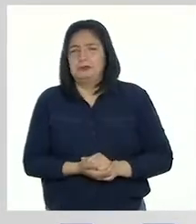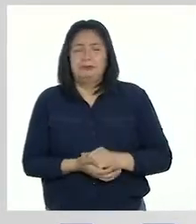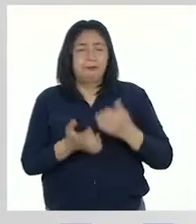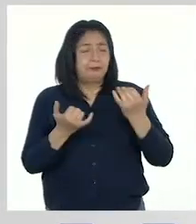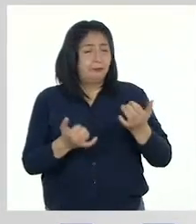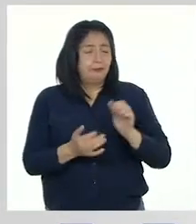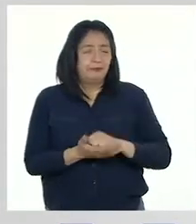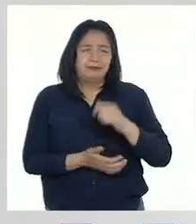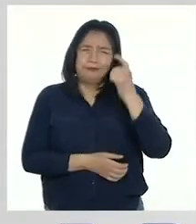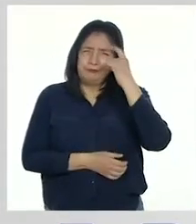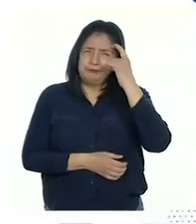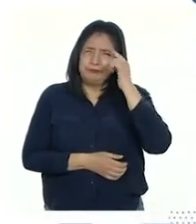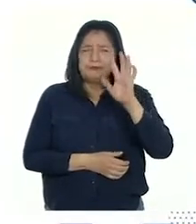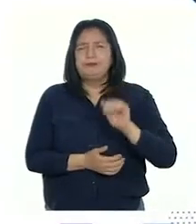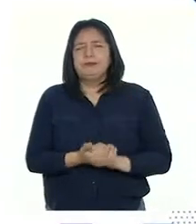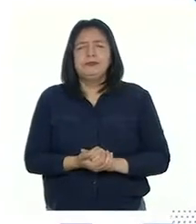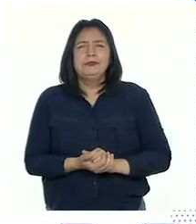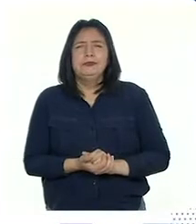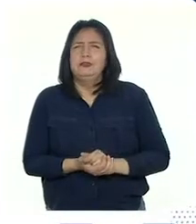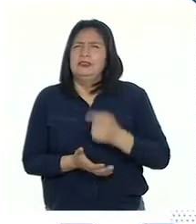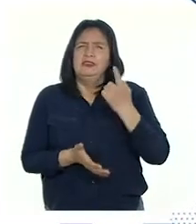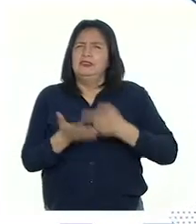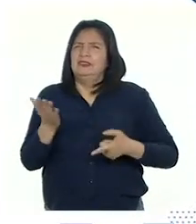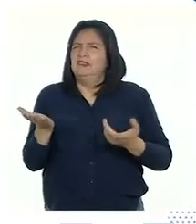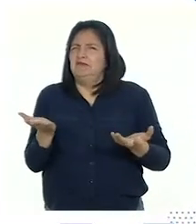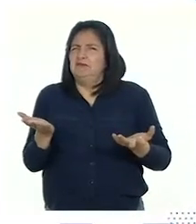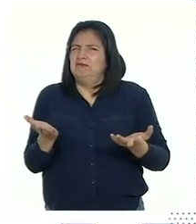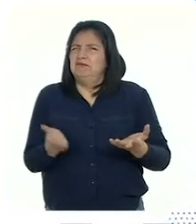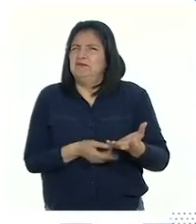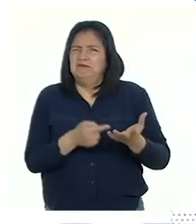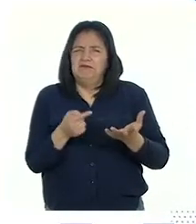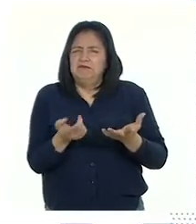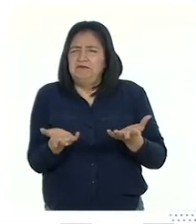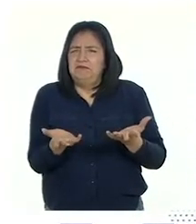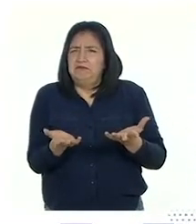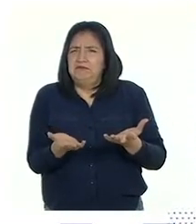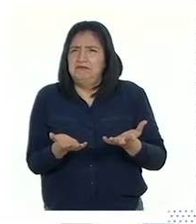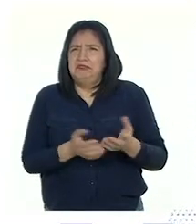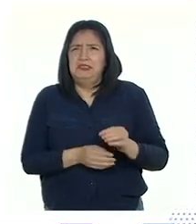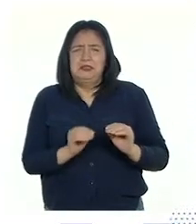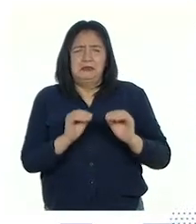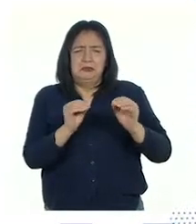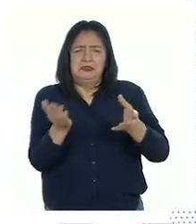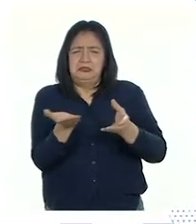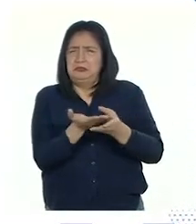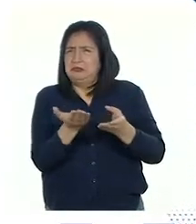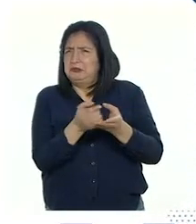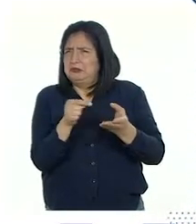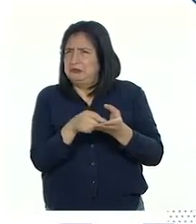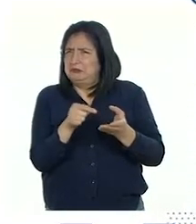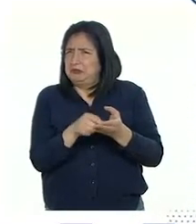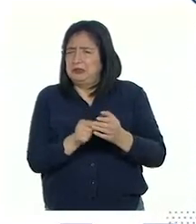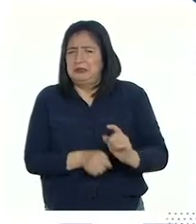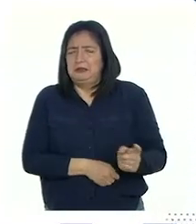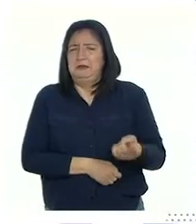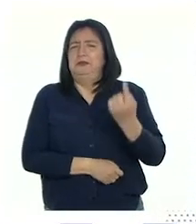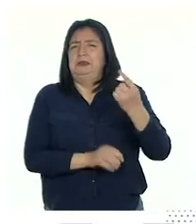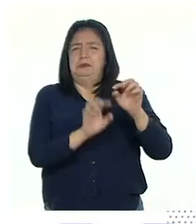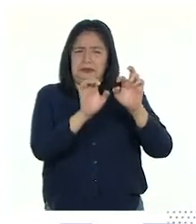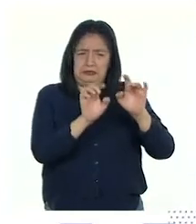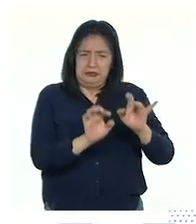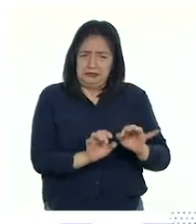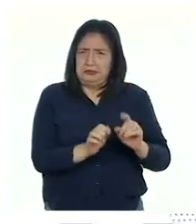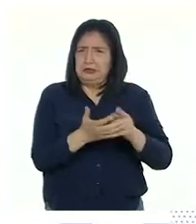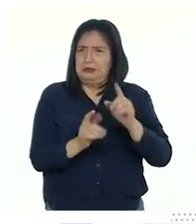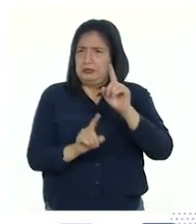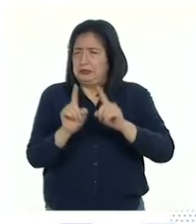Ahora, pensemos juntos. ¿Qué utilidad le has encontrado a colocar en tu portafolio la primera versión de